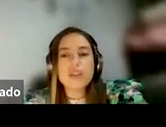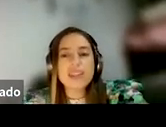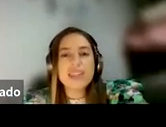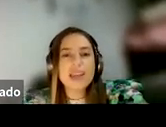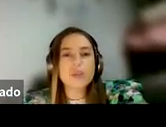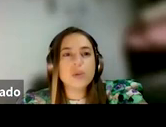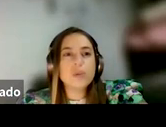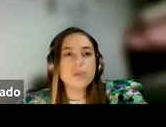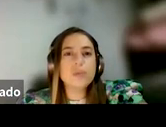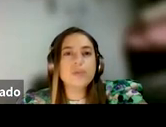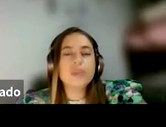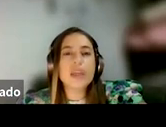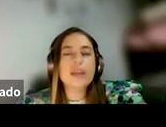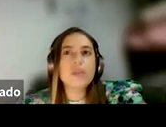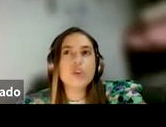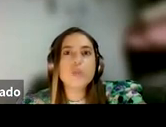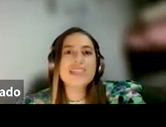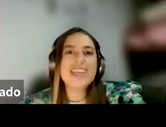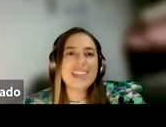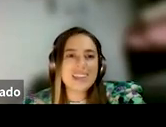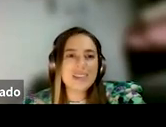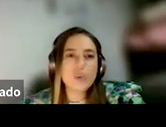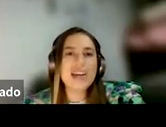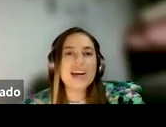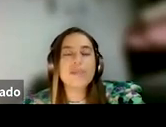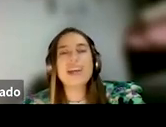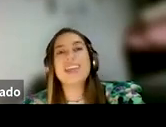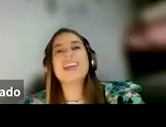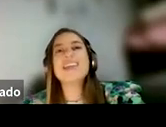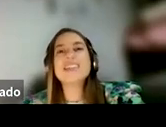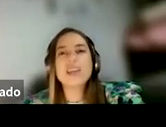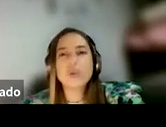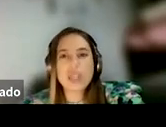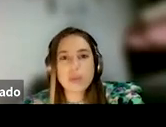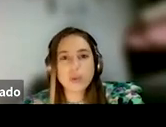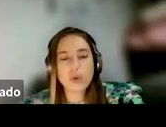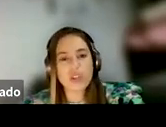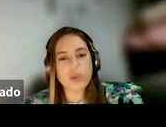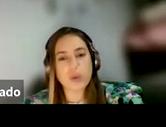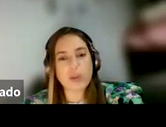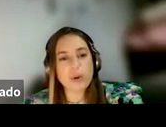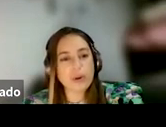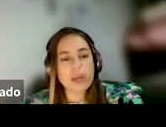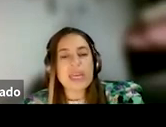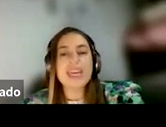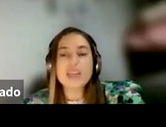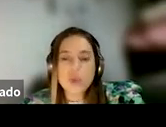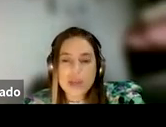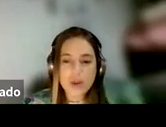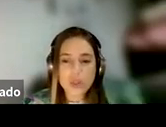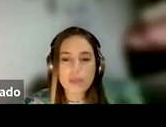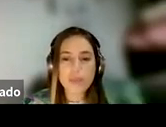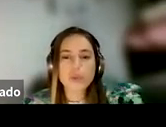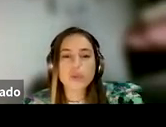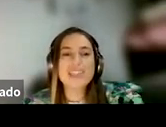Entonces, frente a esto, nos presentan una variedad de estereotipos con respecto al amor. ¿Y qué